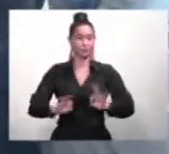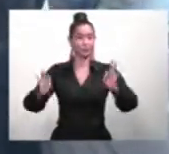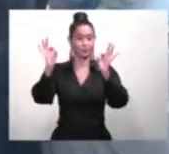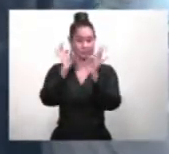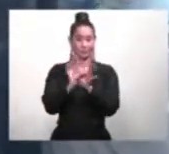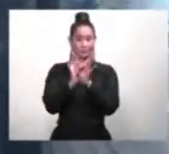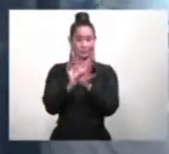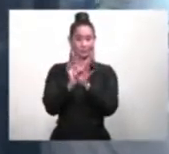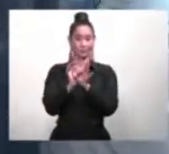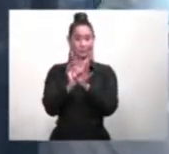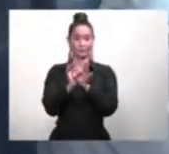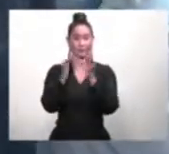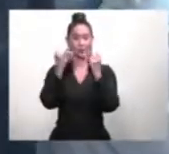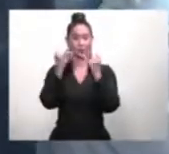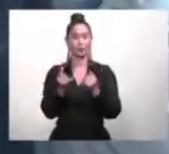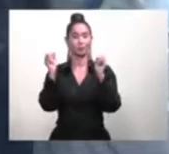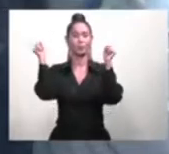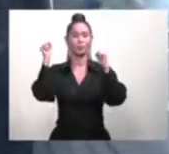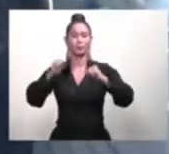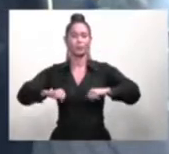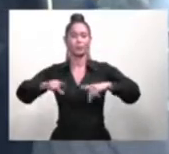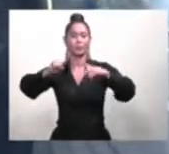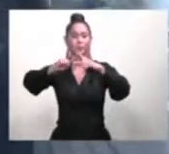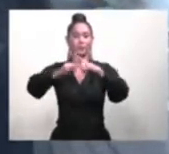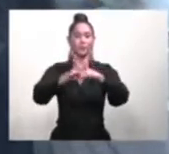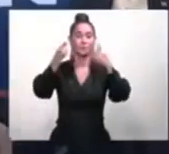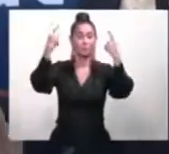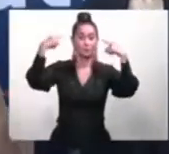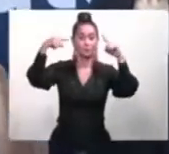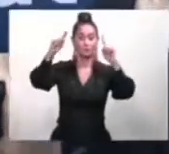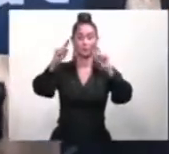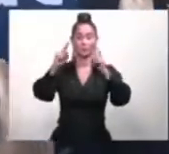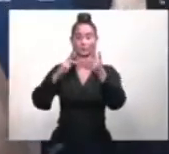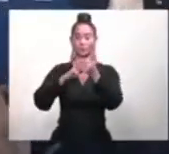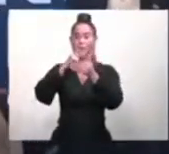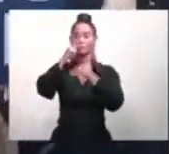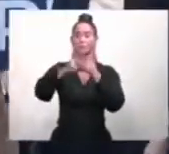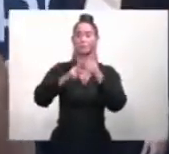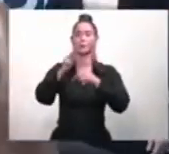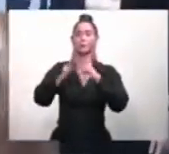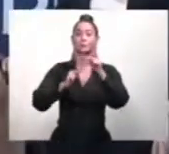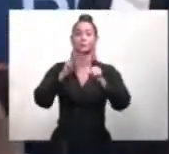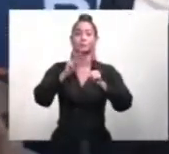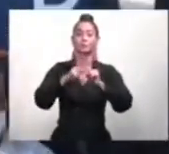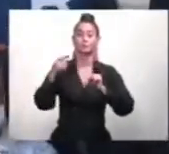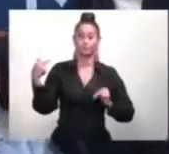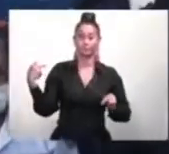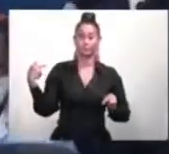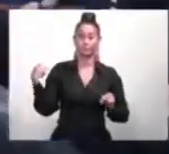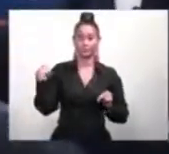día pueda iniciar con éxito este Plan Nacional de Vacunación. Gracias.